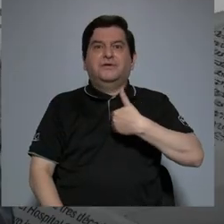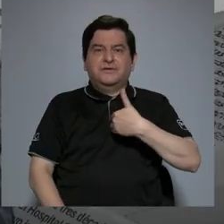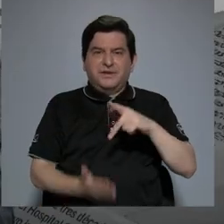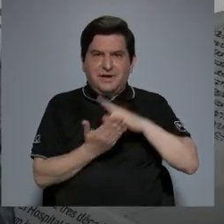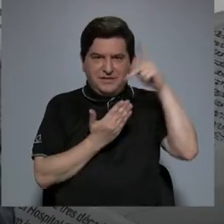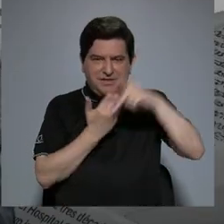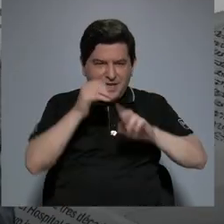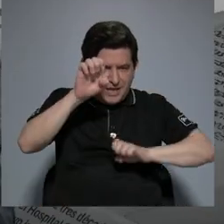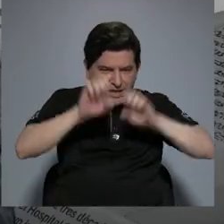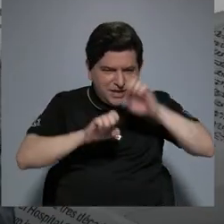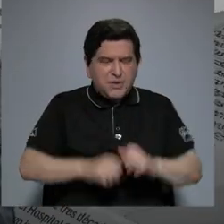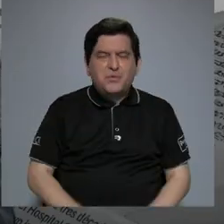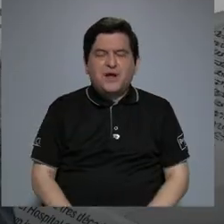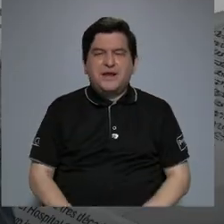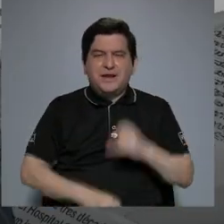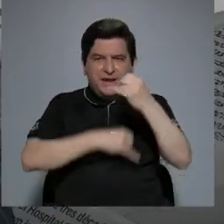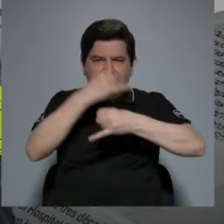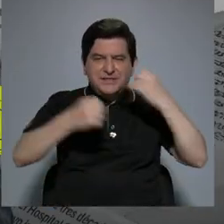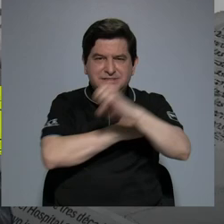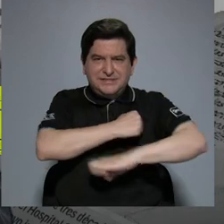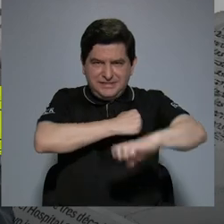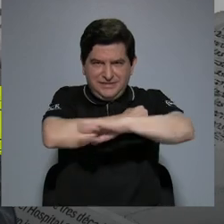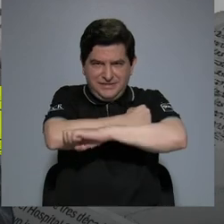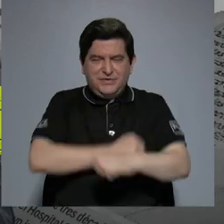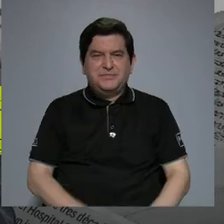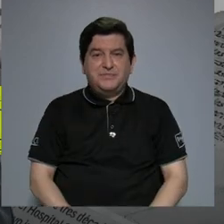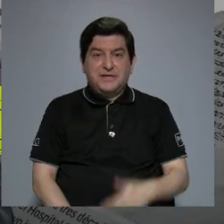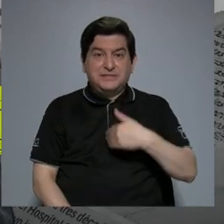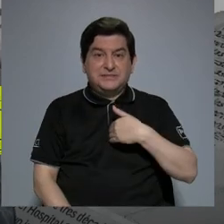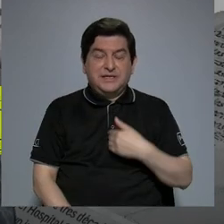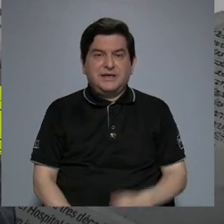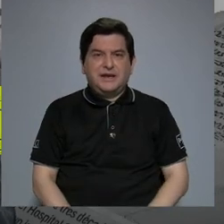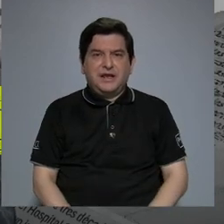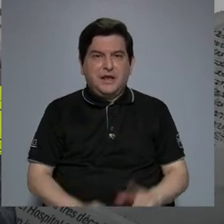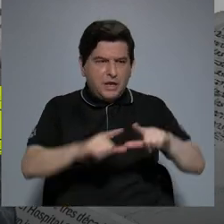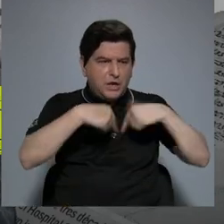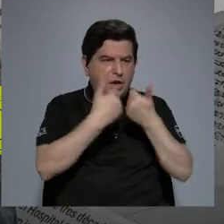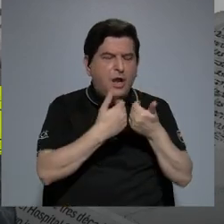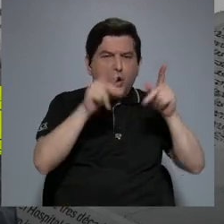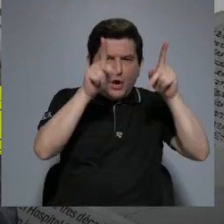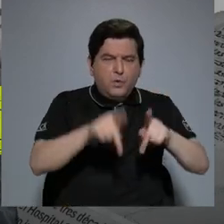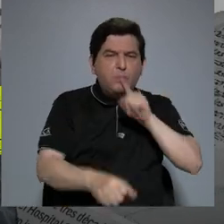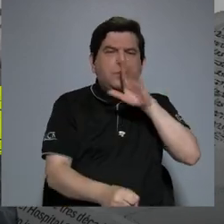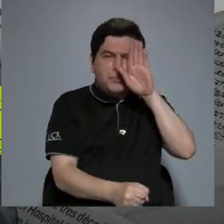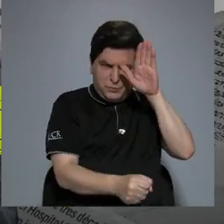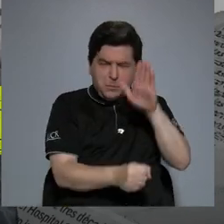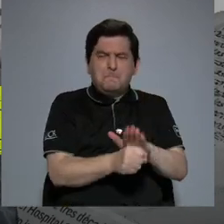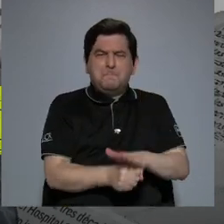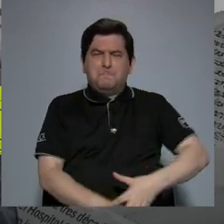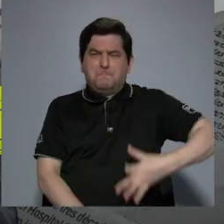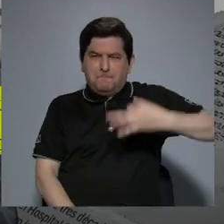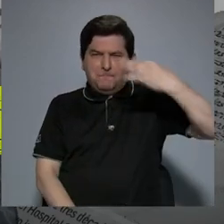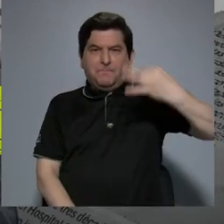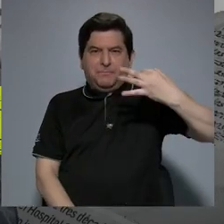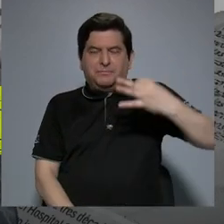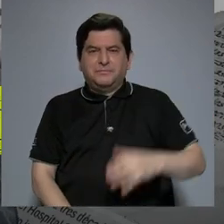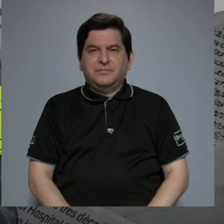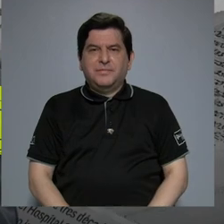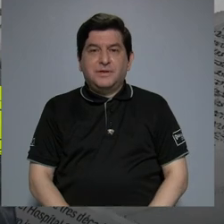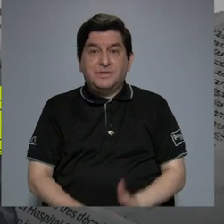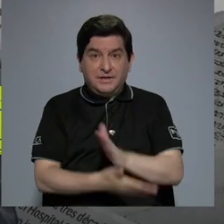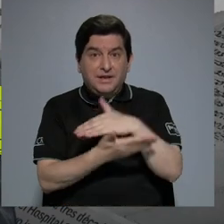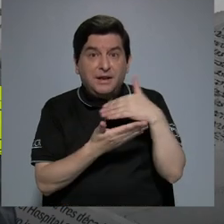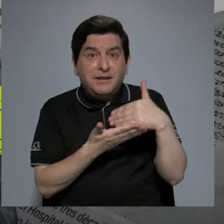programa de evaluación de lenguas extranjeras, donde tenemos un personal muy comprometido. Creo que esa